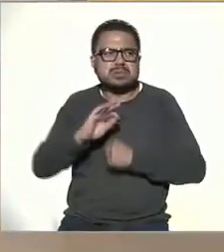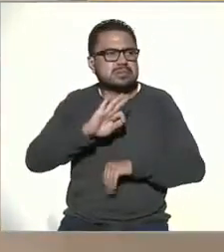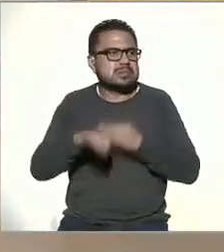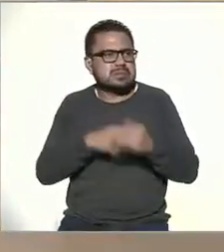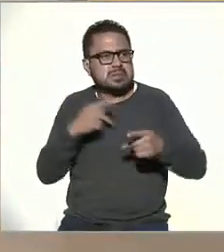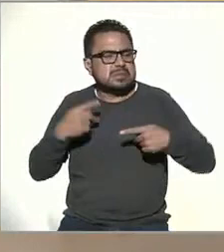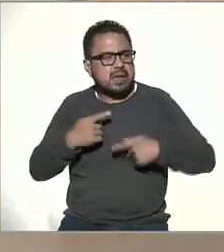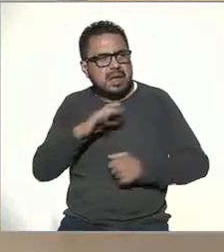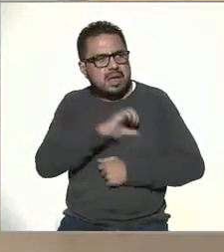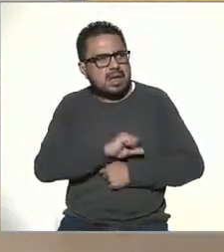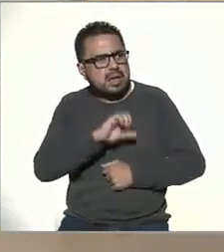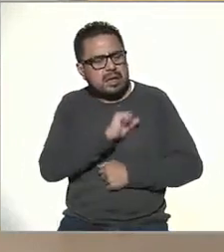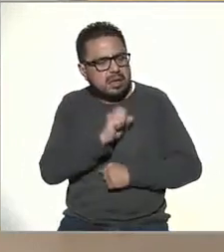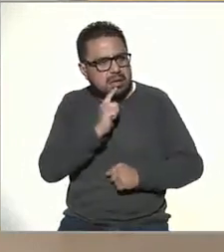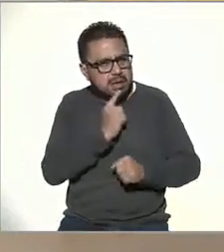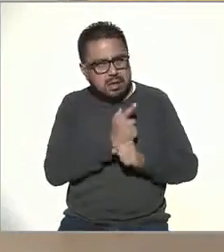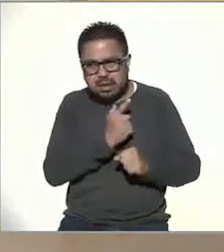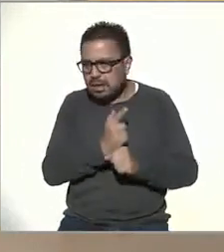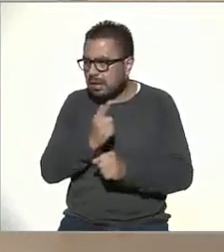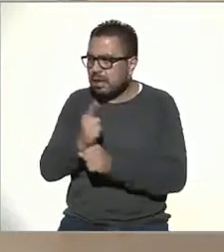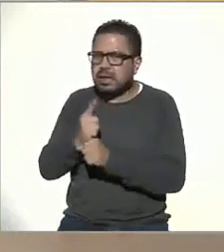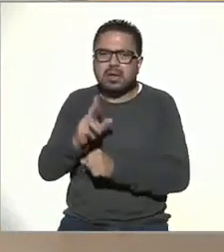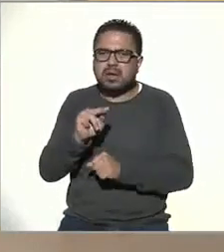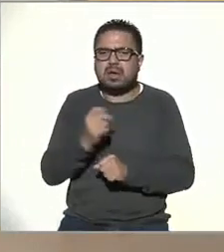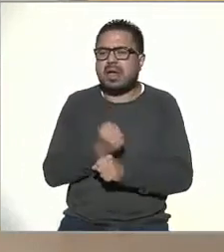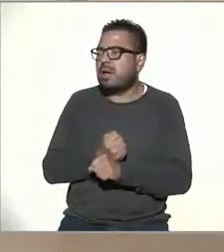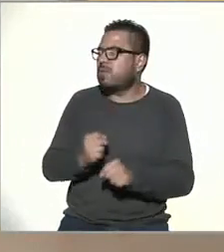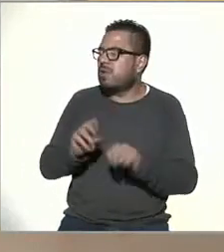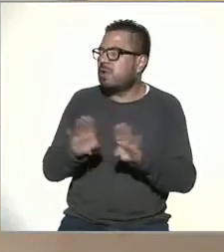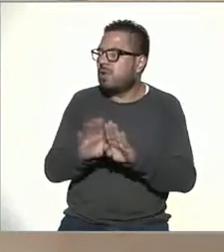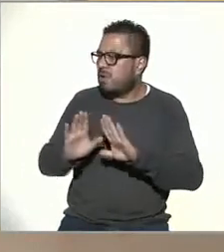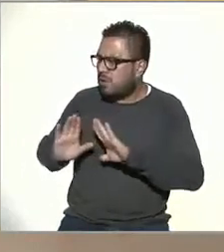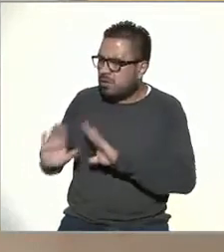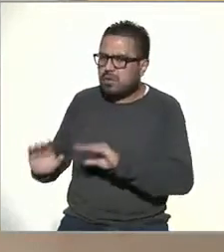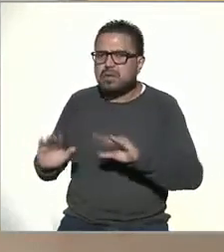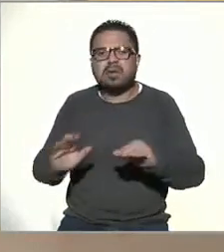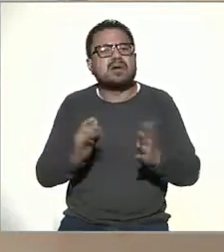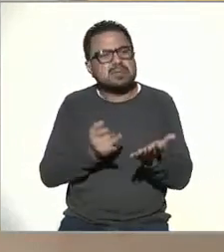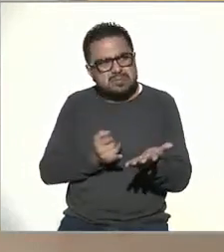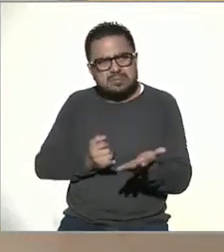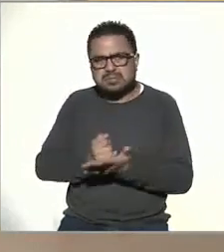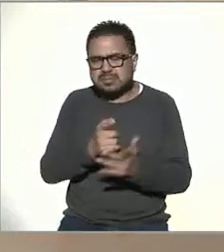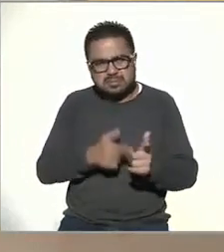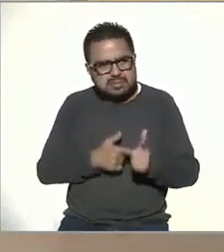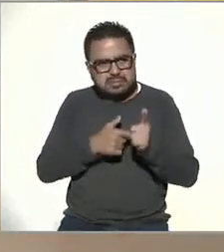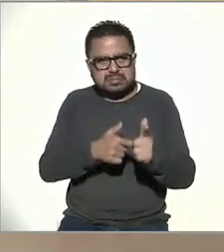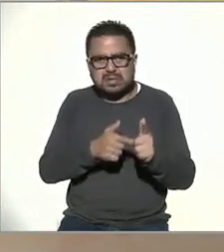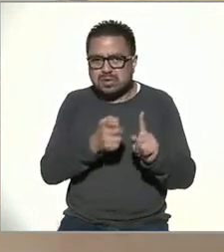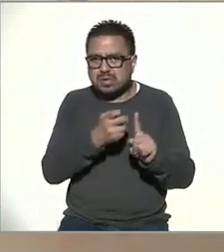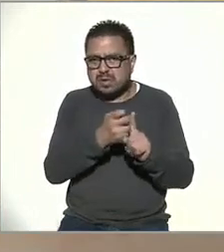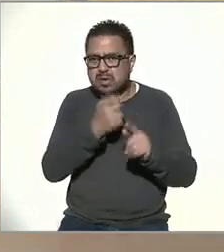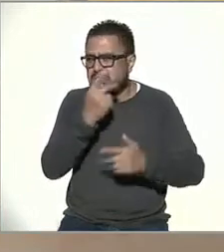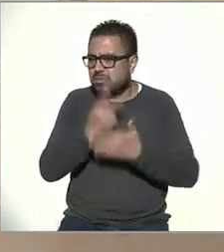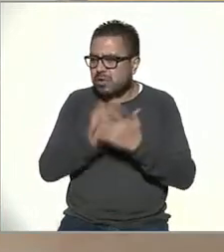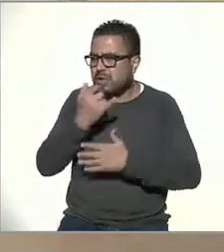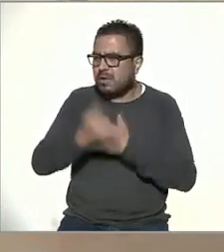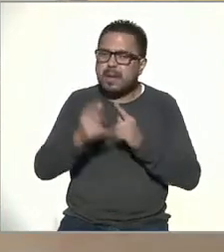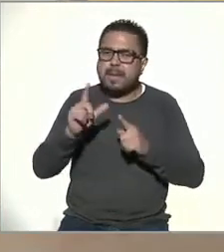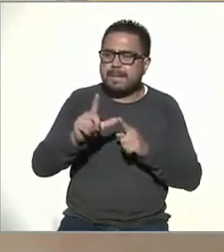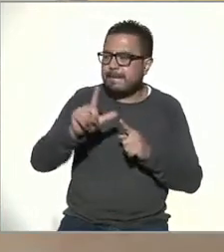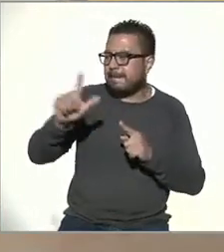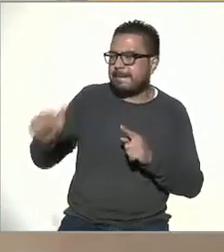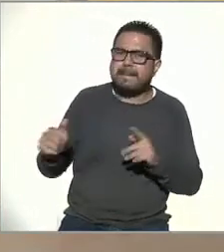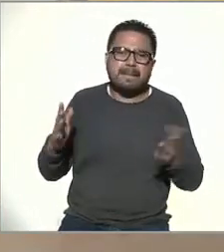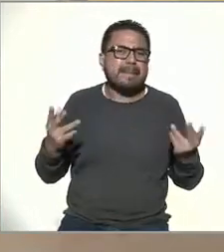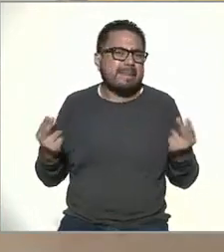tanto y empezó a darse cuenta que la Historia no es tan aburrida como se le han enseñado. Así que decidimos continuar con este proyecto. Posteriormente, pues ya